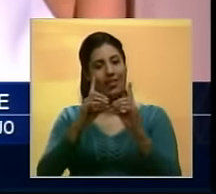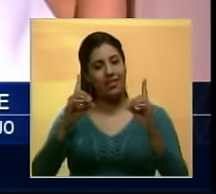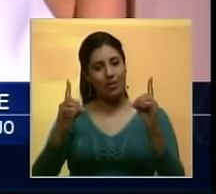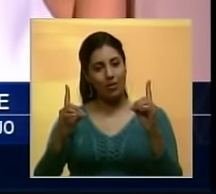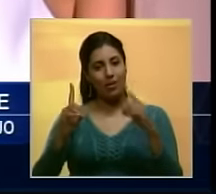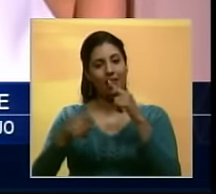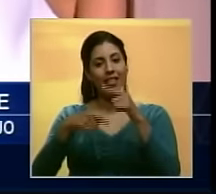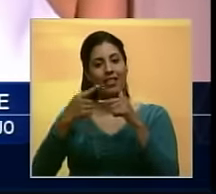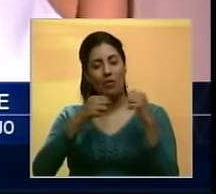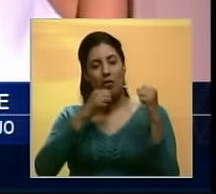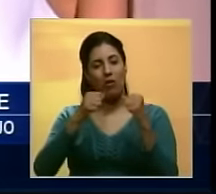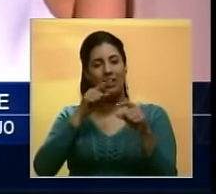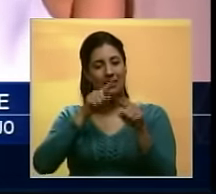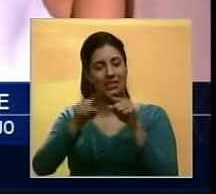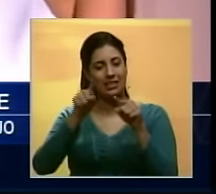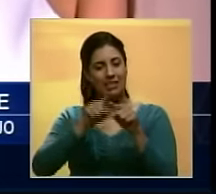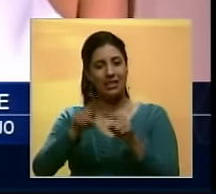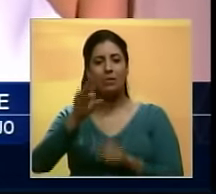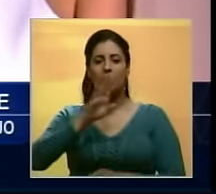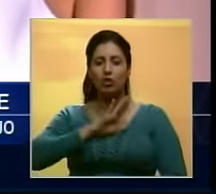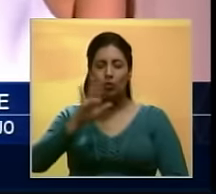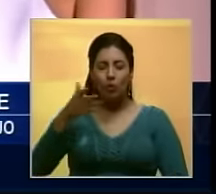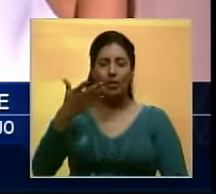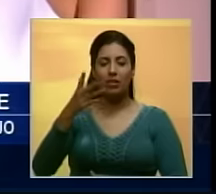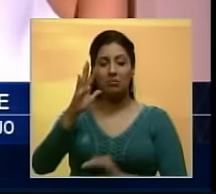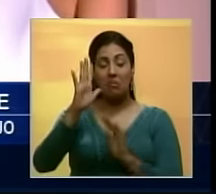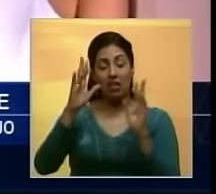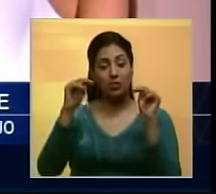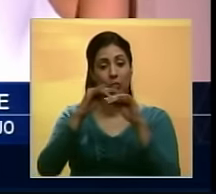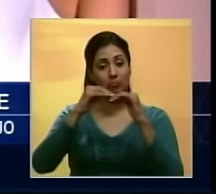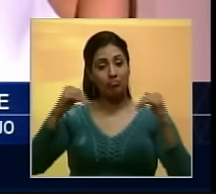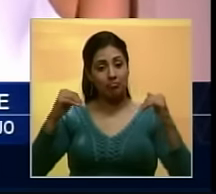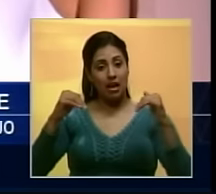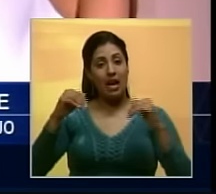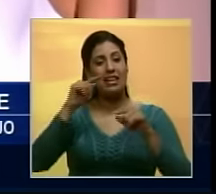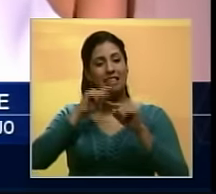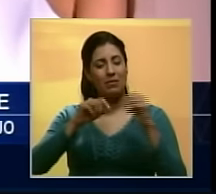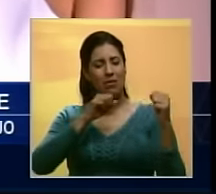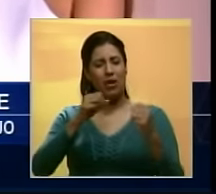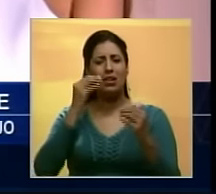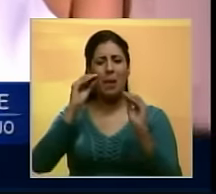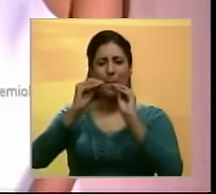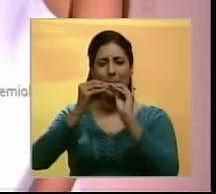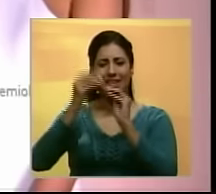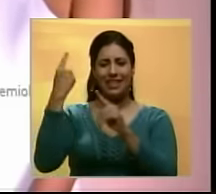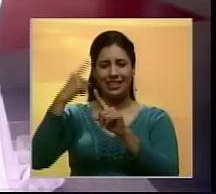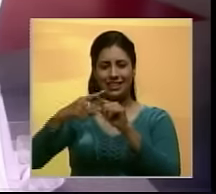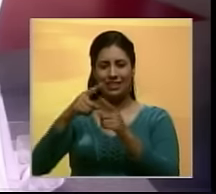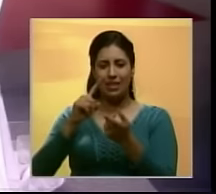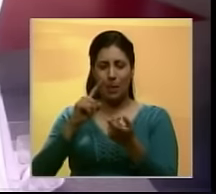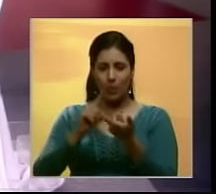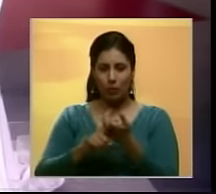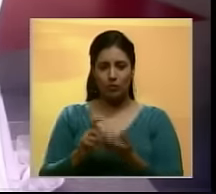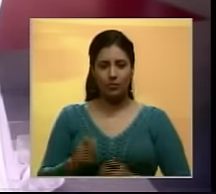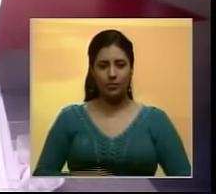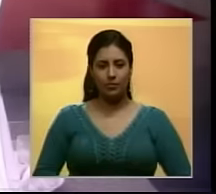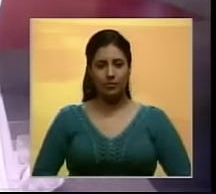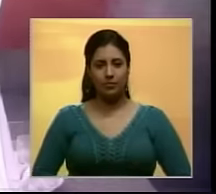luego de fuertes rumores que venían sonando Sobre su ruptura y el escandaloso beso de Marc y Jennifer López